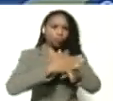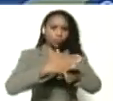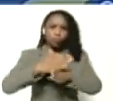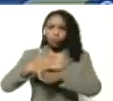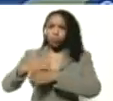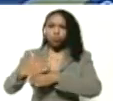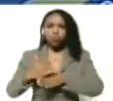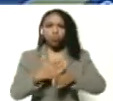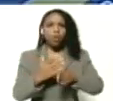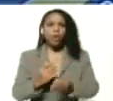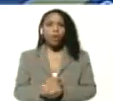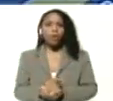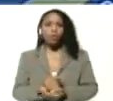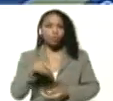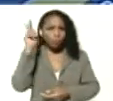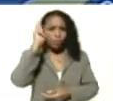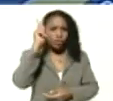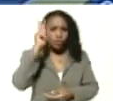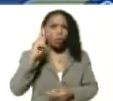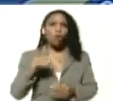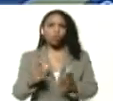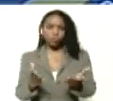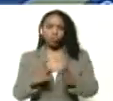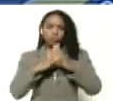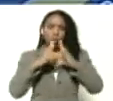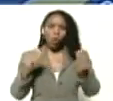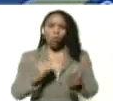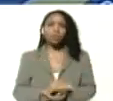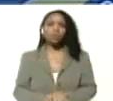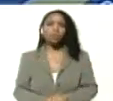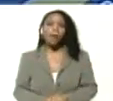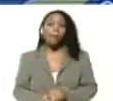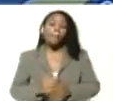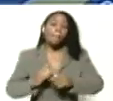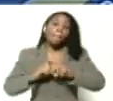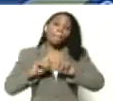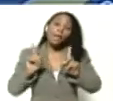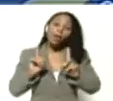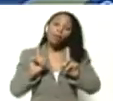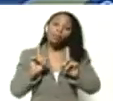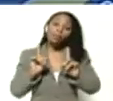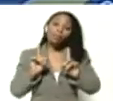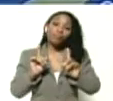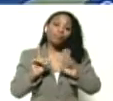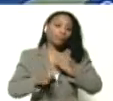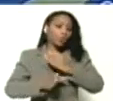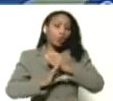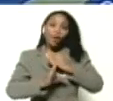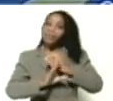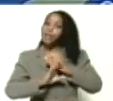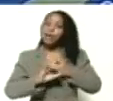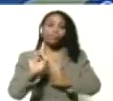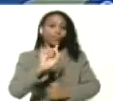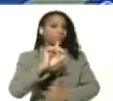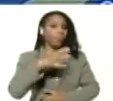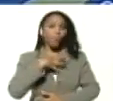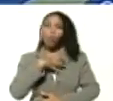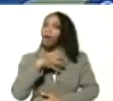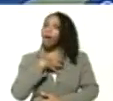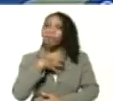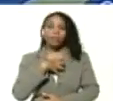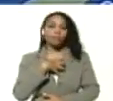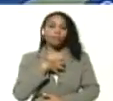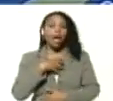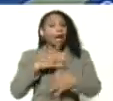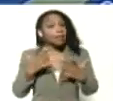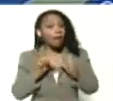su educador, con su educadora. Pero por ahora no será posible. Así que